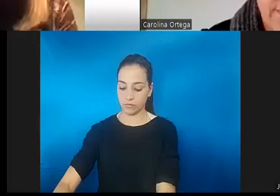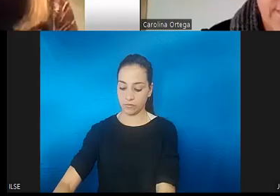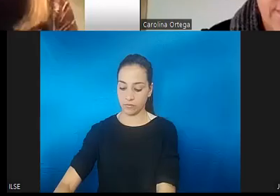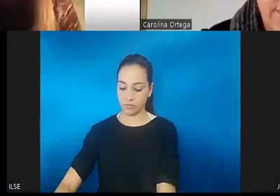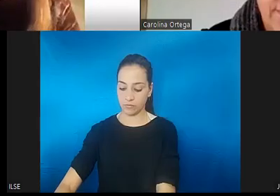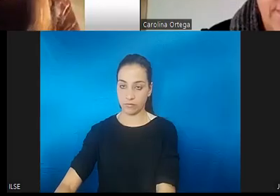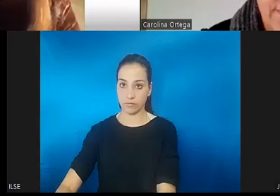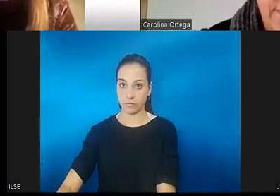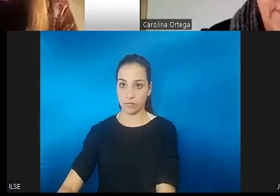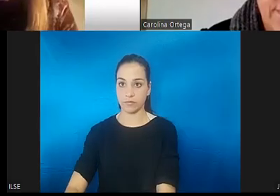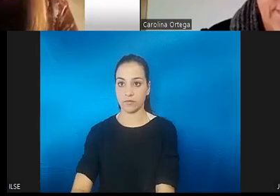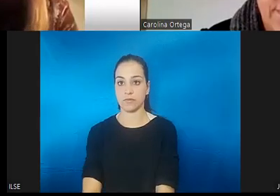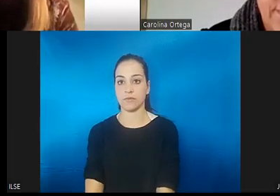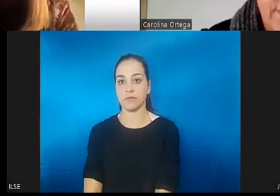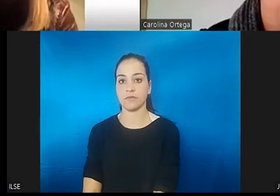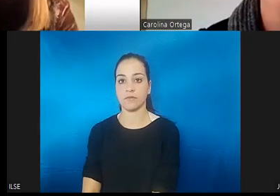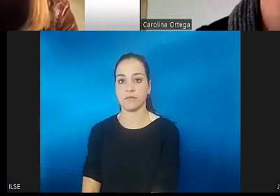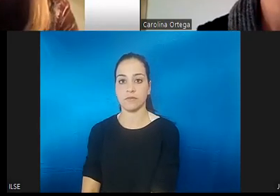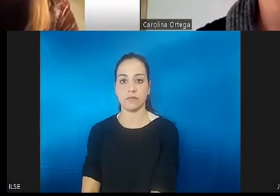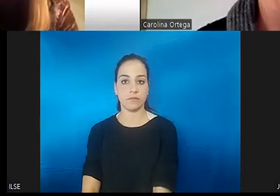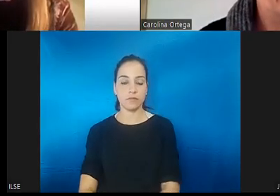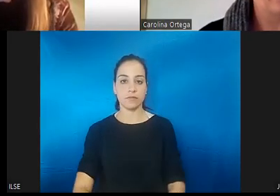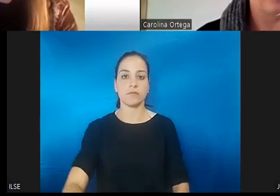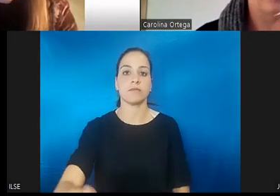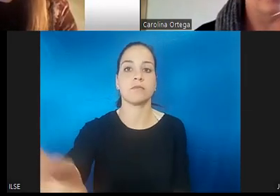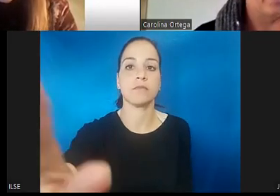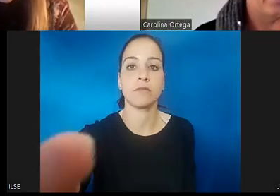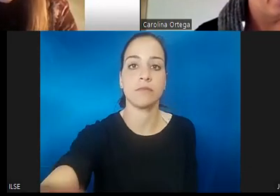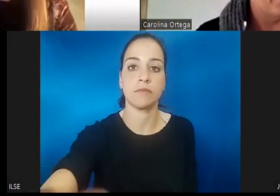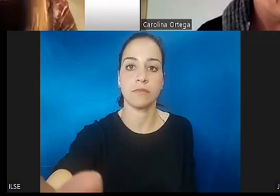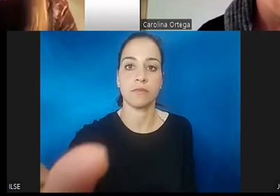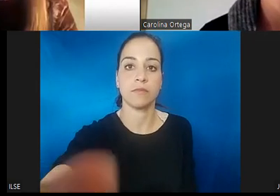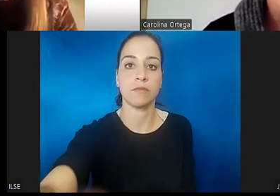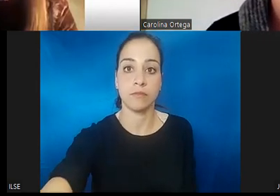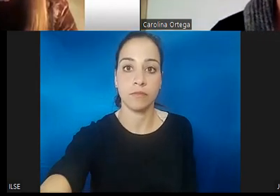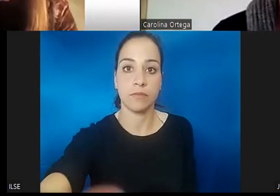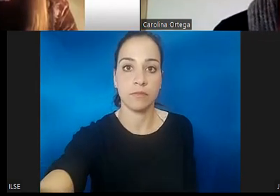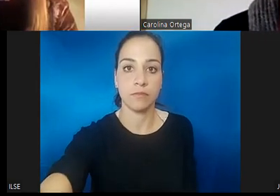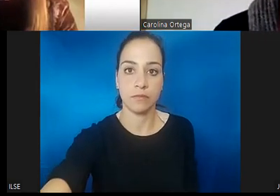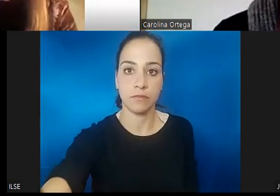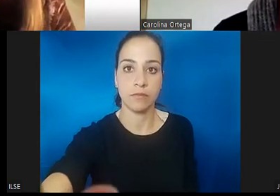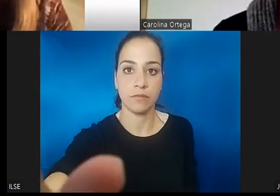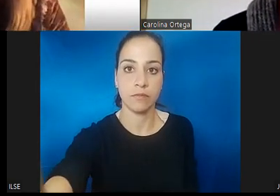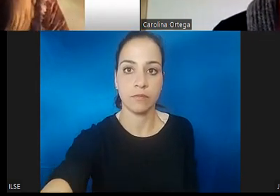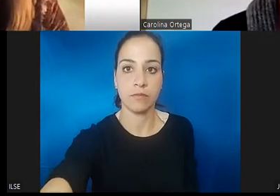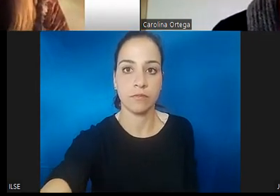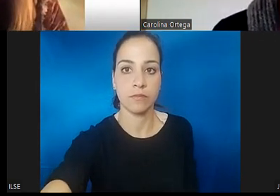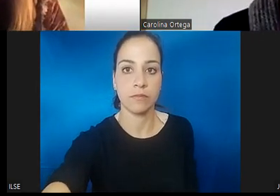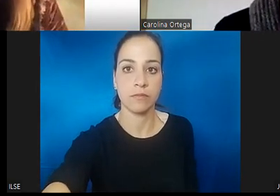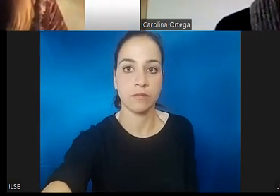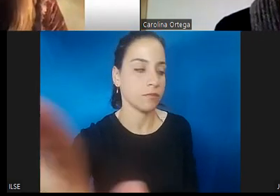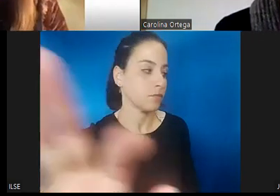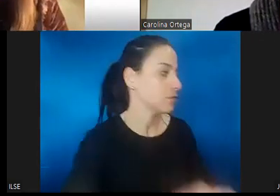Esperar dos minutos y empezamos la jornada sobre anosmia.